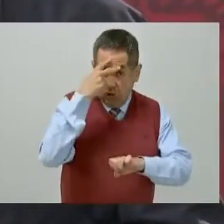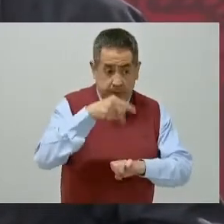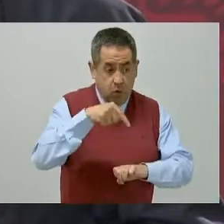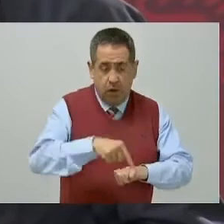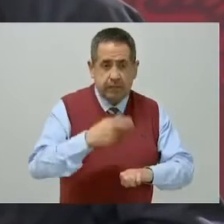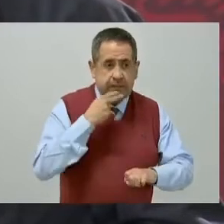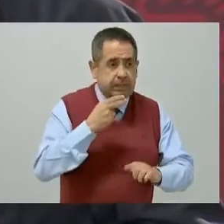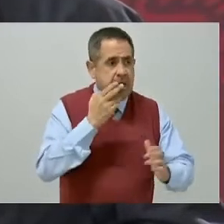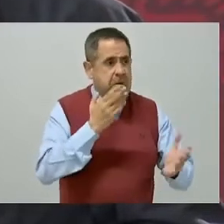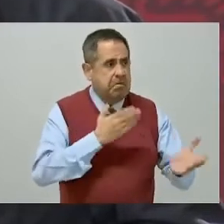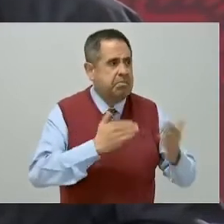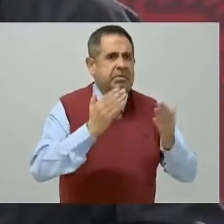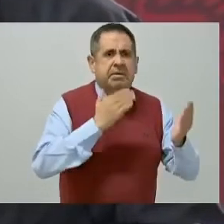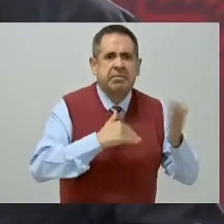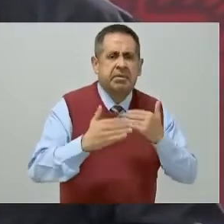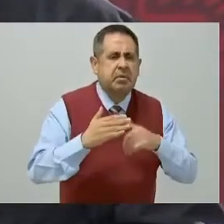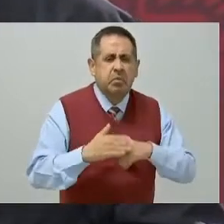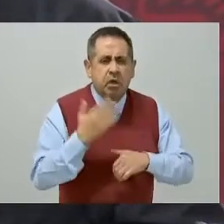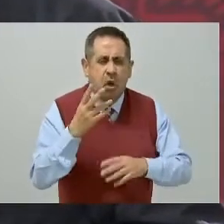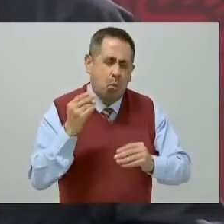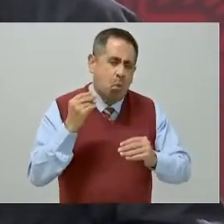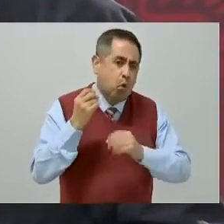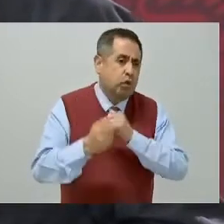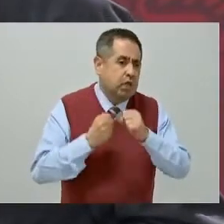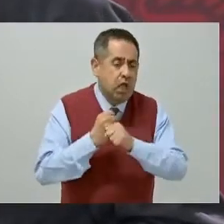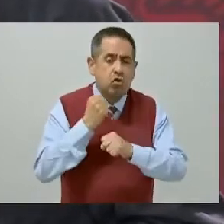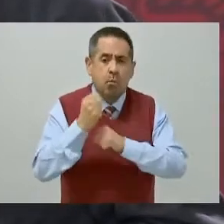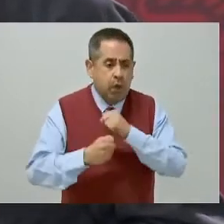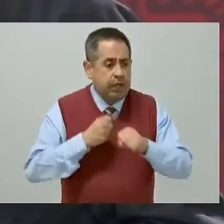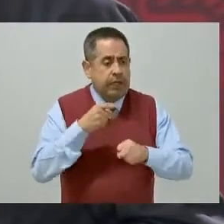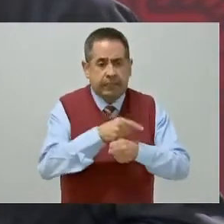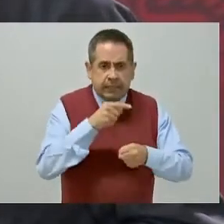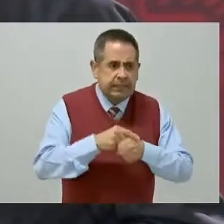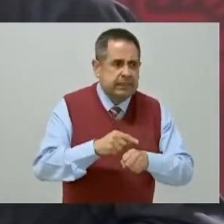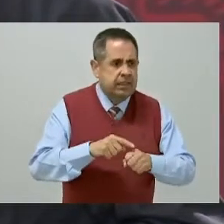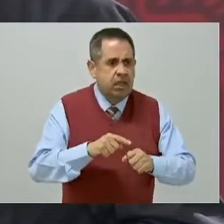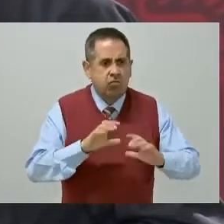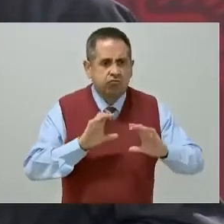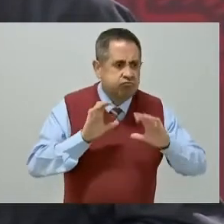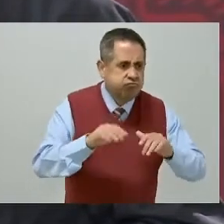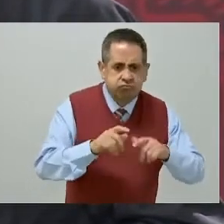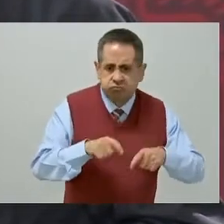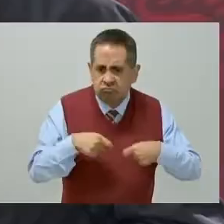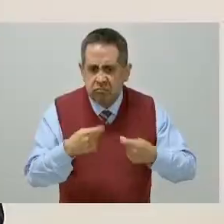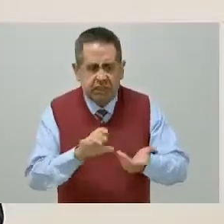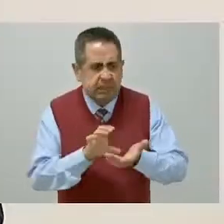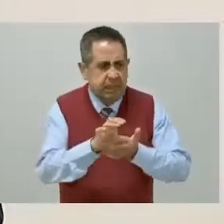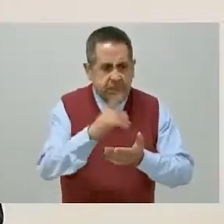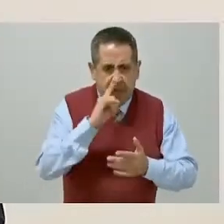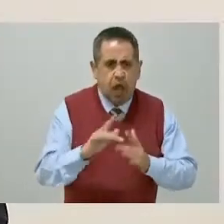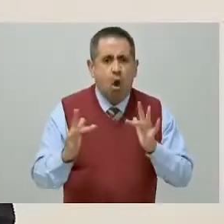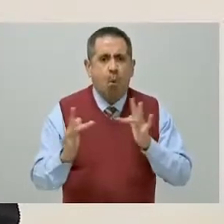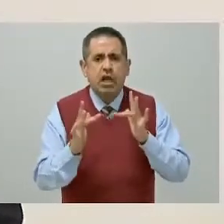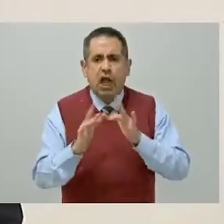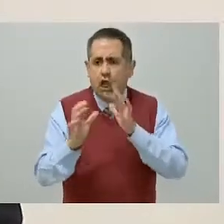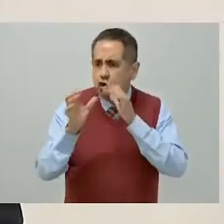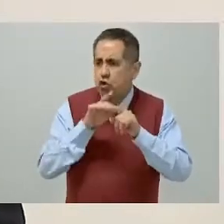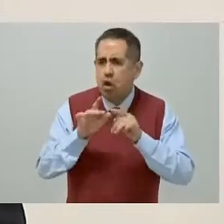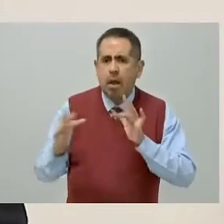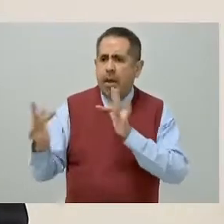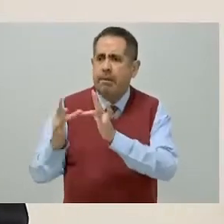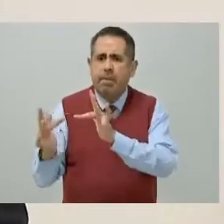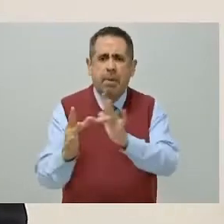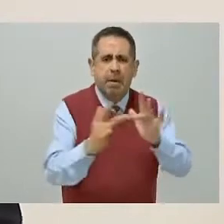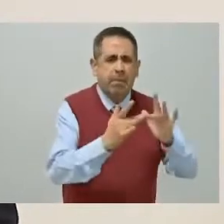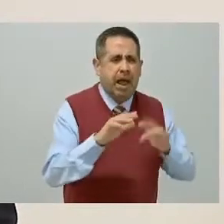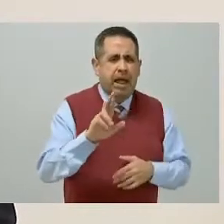porque durante muchos años ha invertido en el fortalecimiento de su red de comunicaciones. Una red